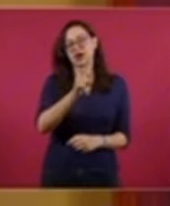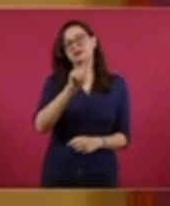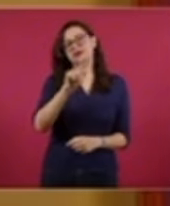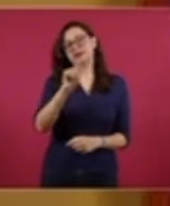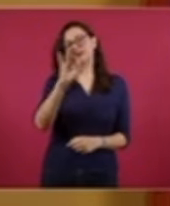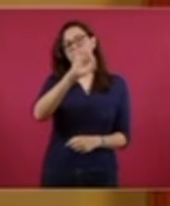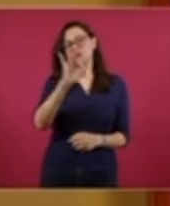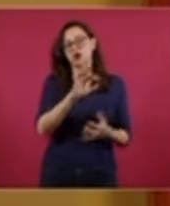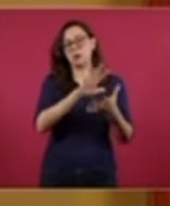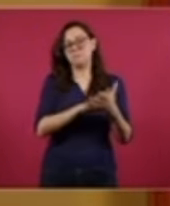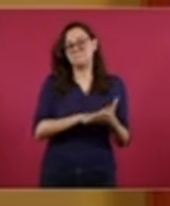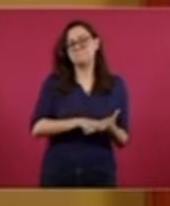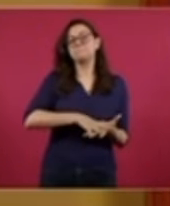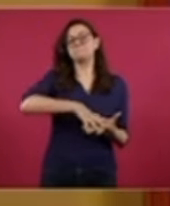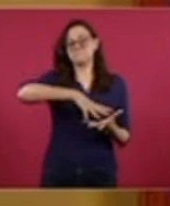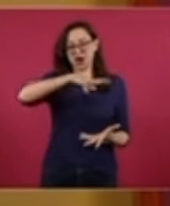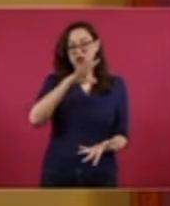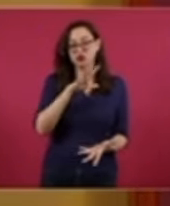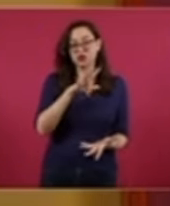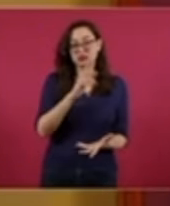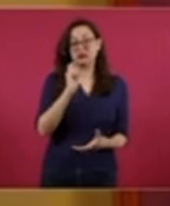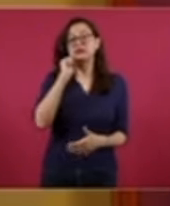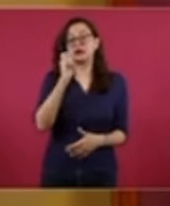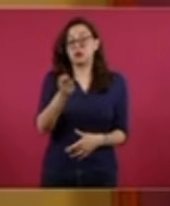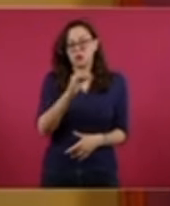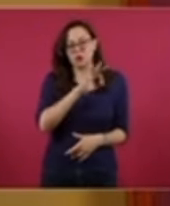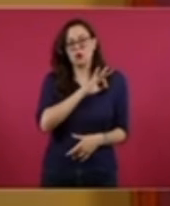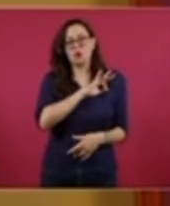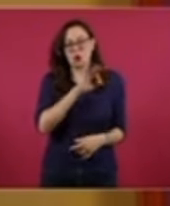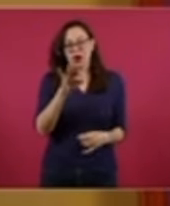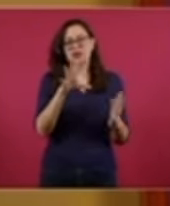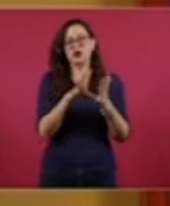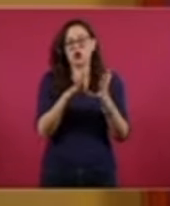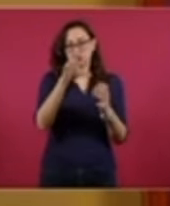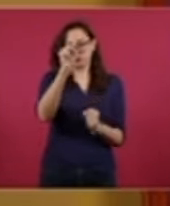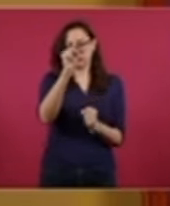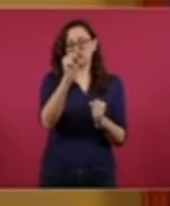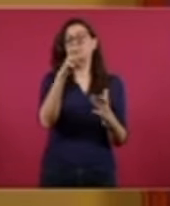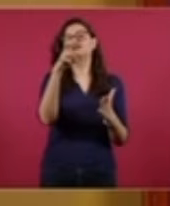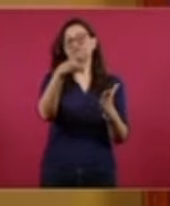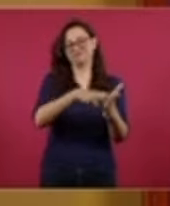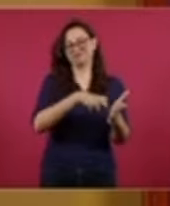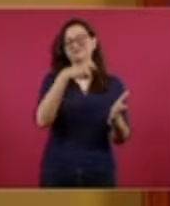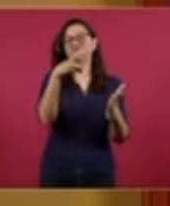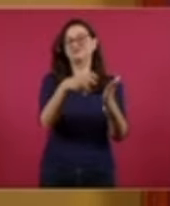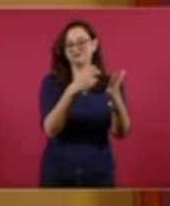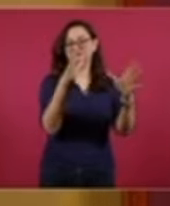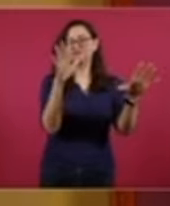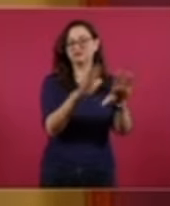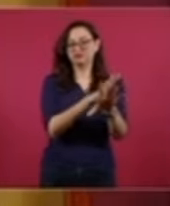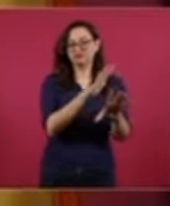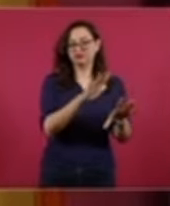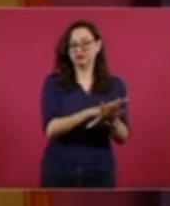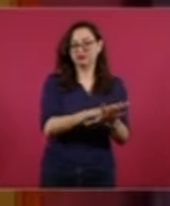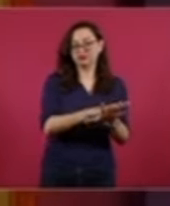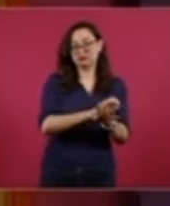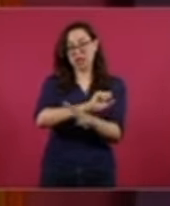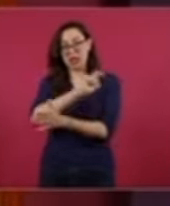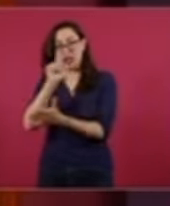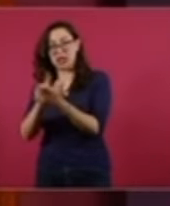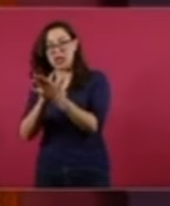Y la mayoría calificada te da la posibilidad de modificar la Constitución, no solamente las leyes.